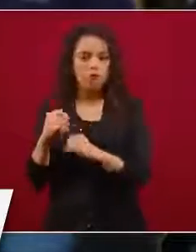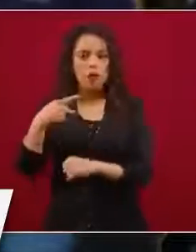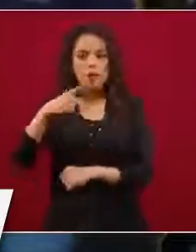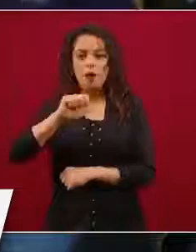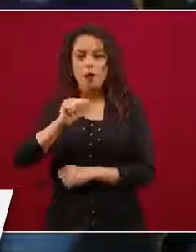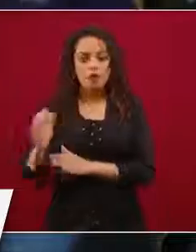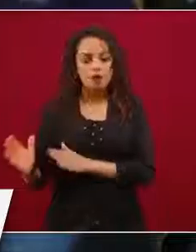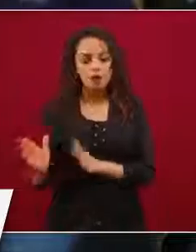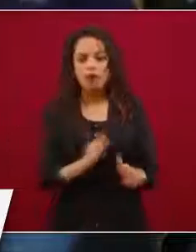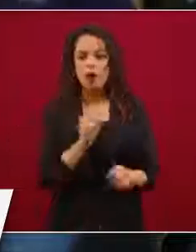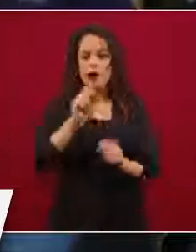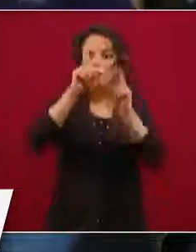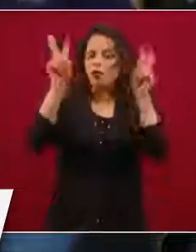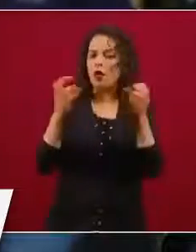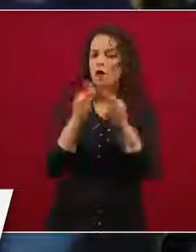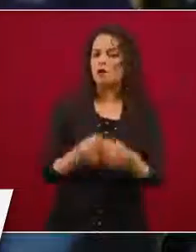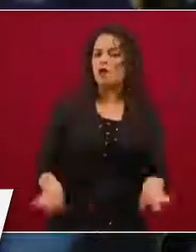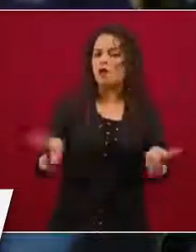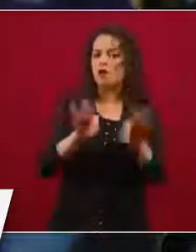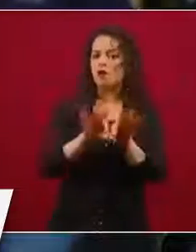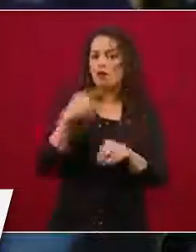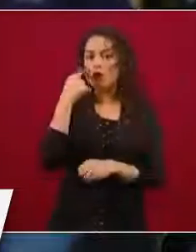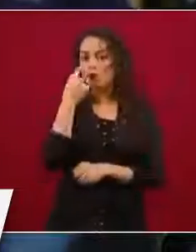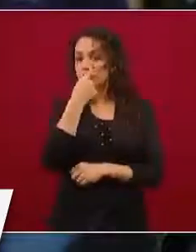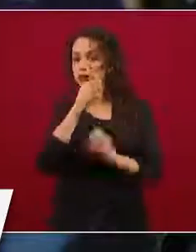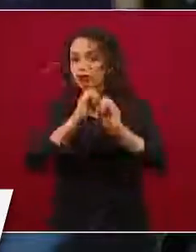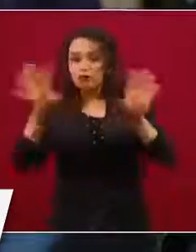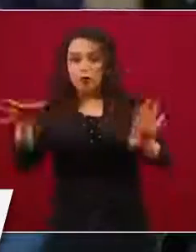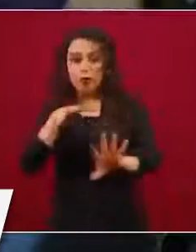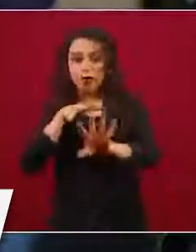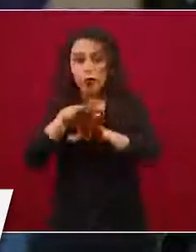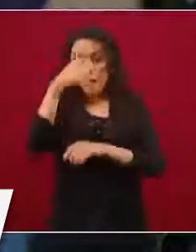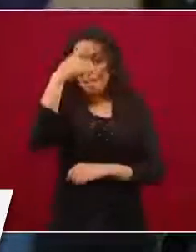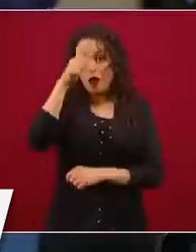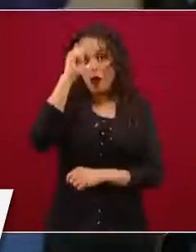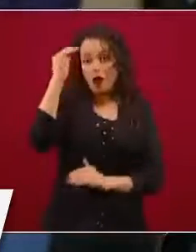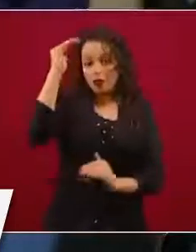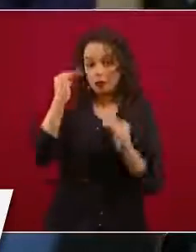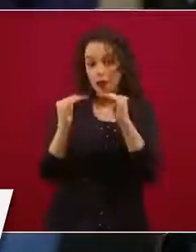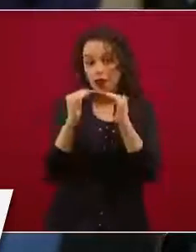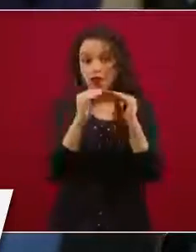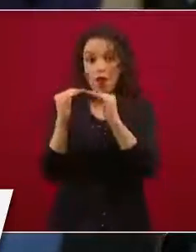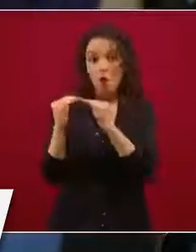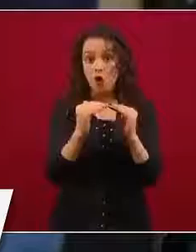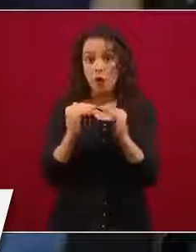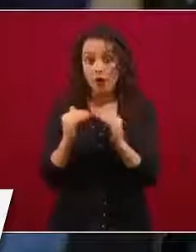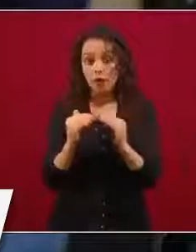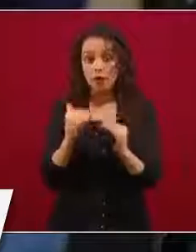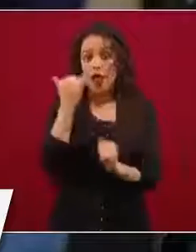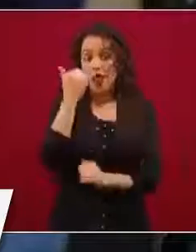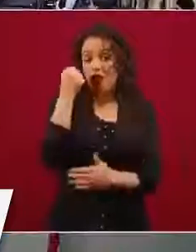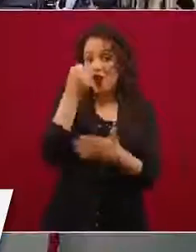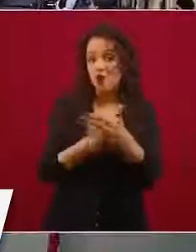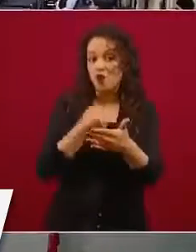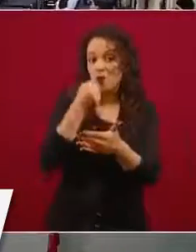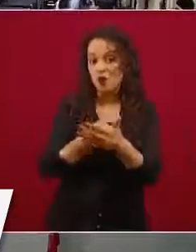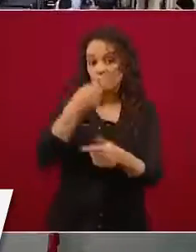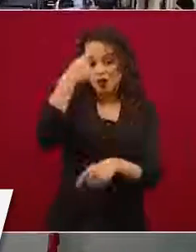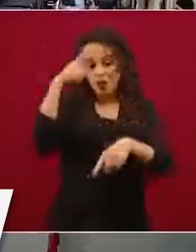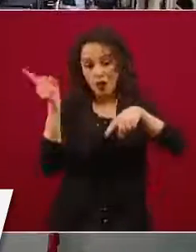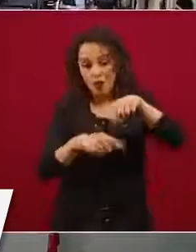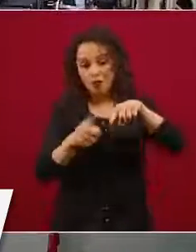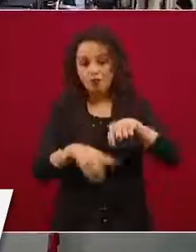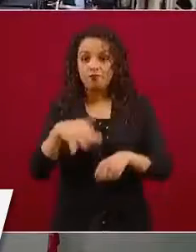elemento fundamental para la democracia y para la lucha contra la corrupción, está el Sistema Nacional de